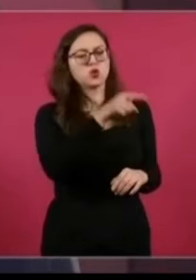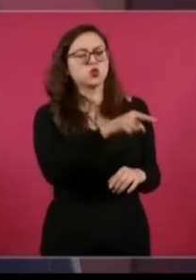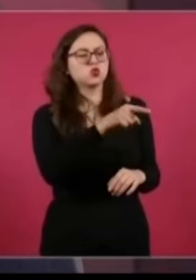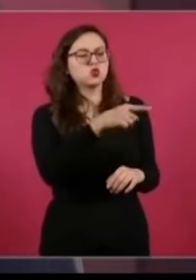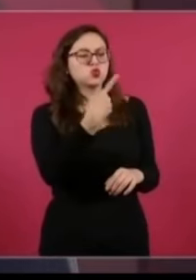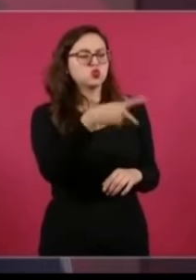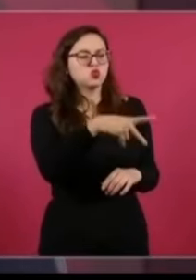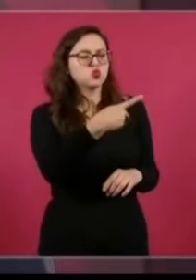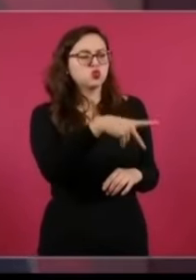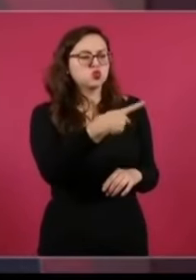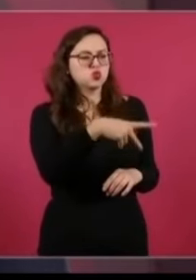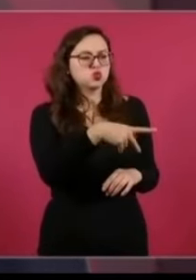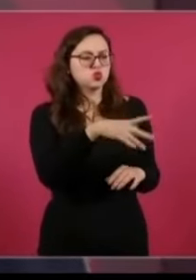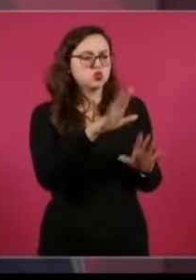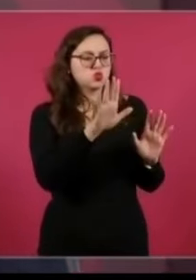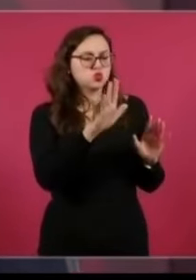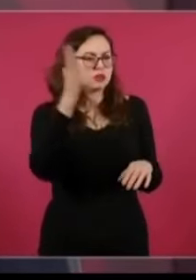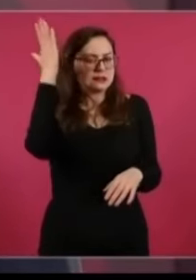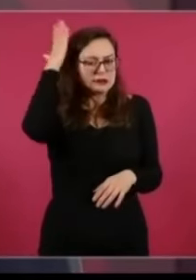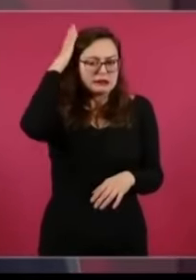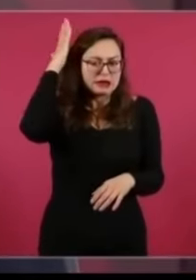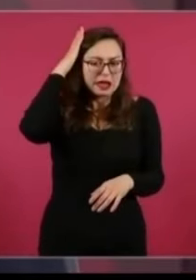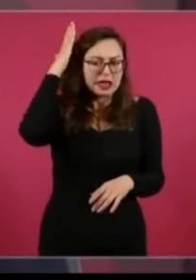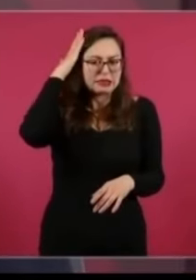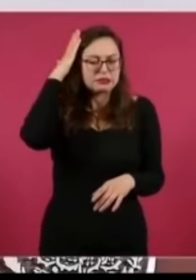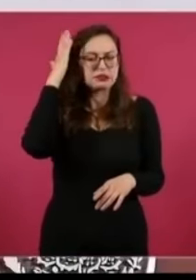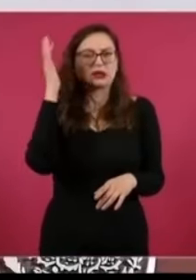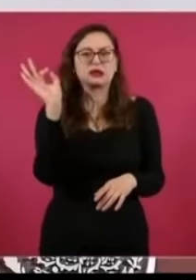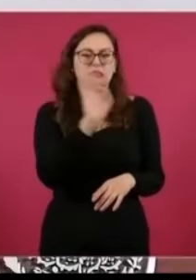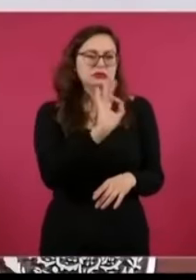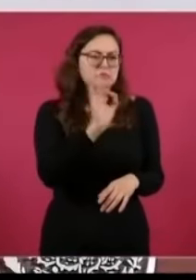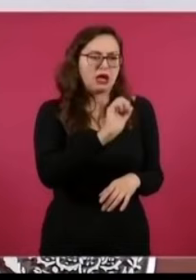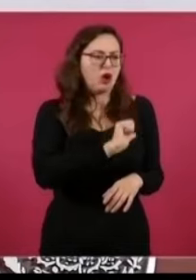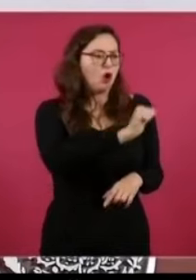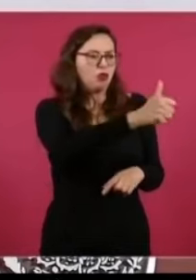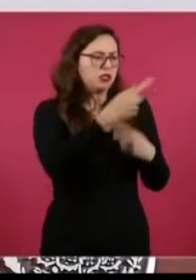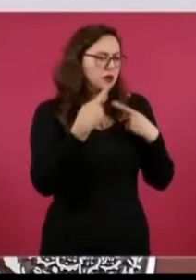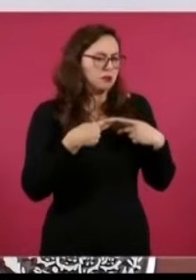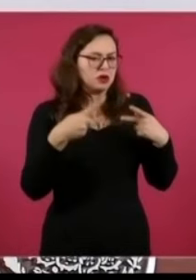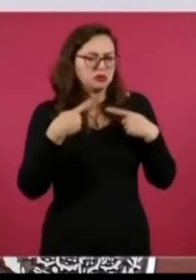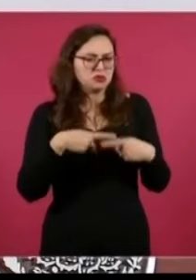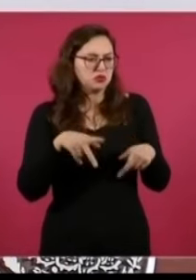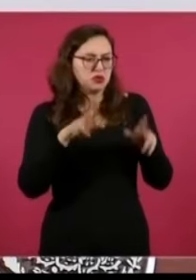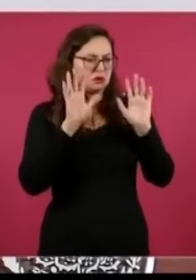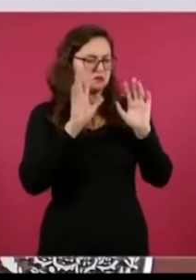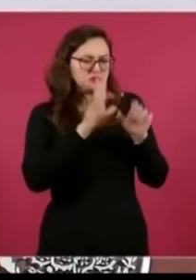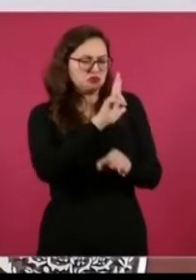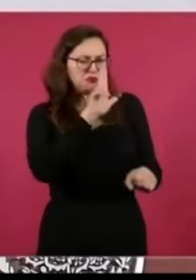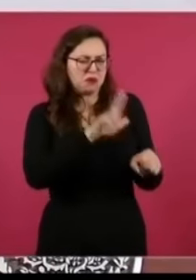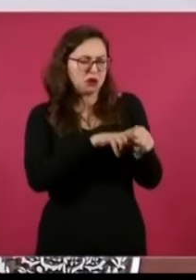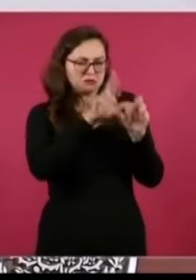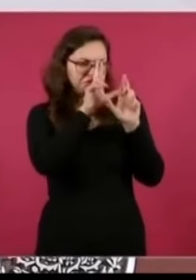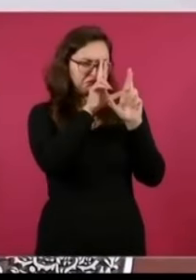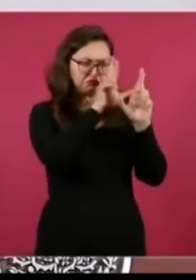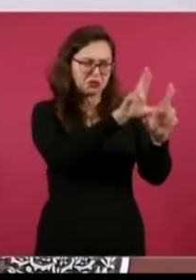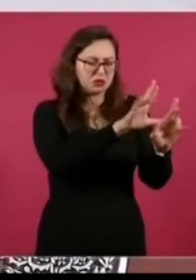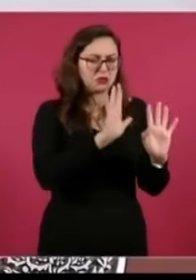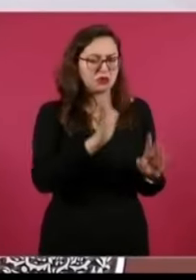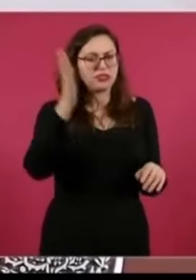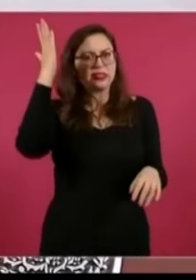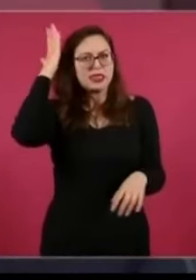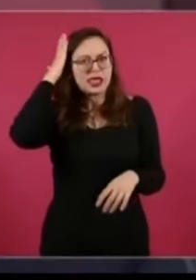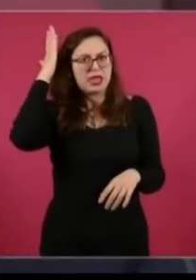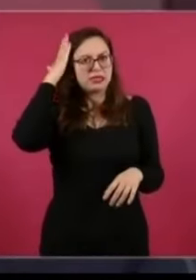políticas o las inversiones del presidente López Obrador. Entonces, no, no somos una organización política,